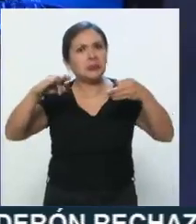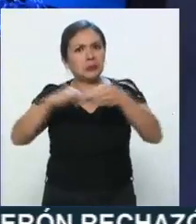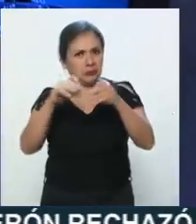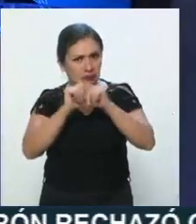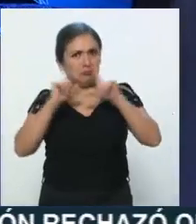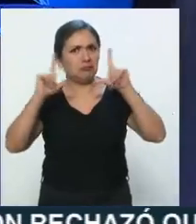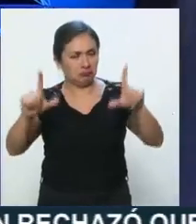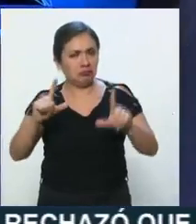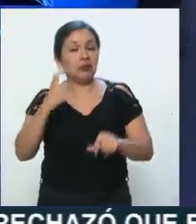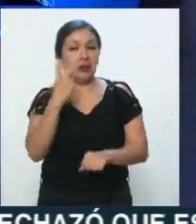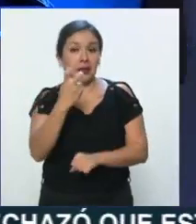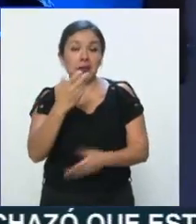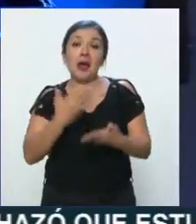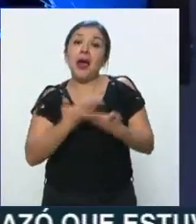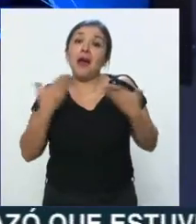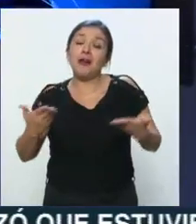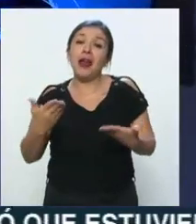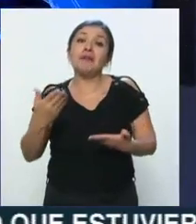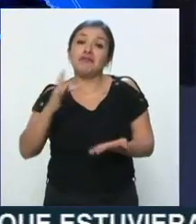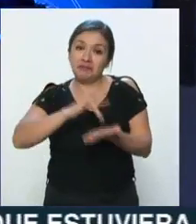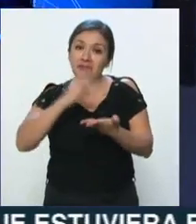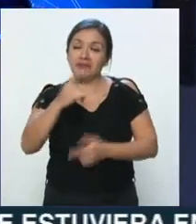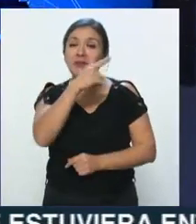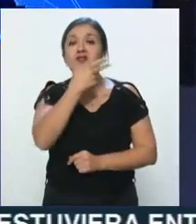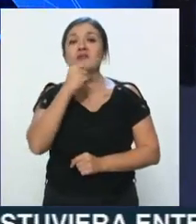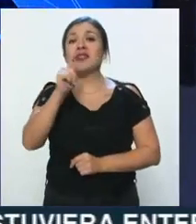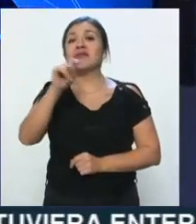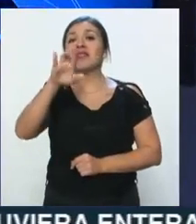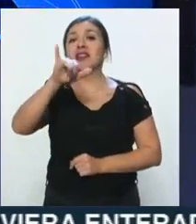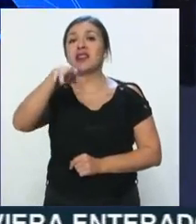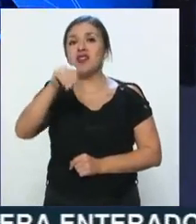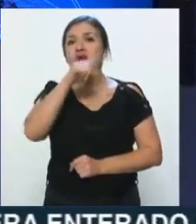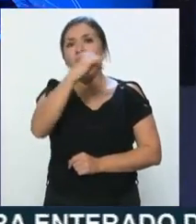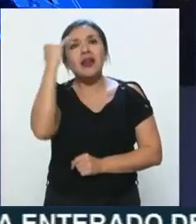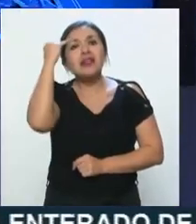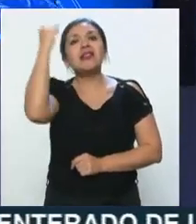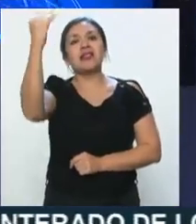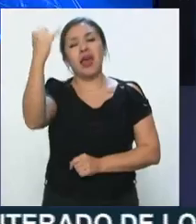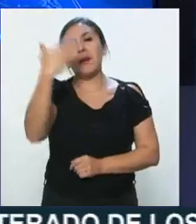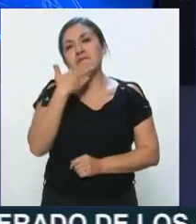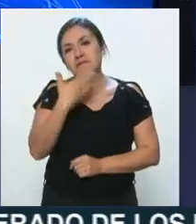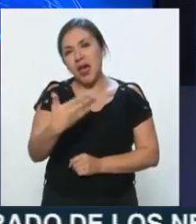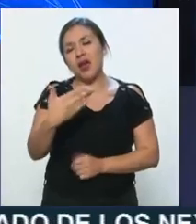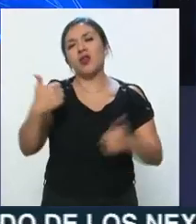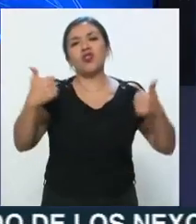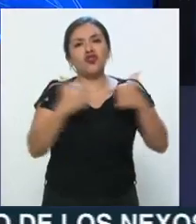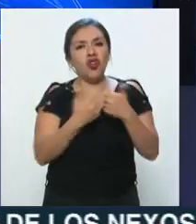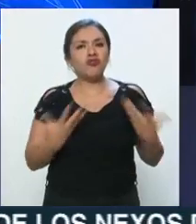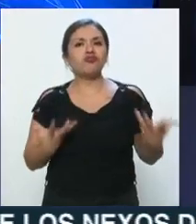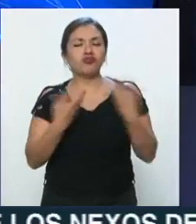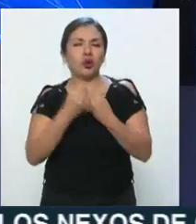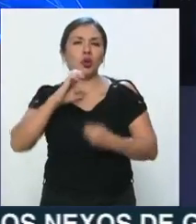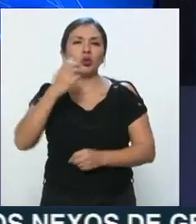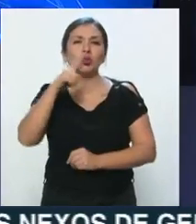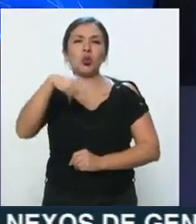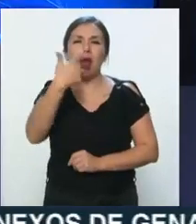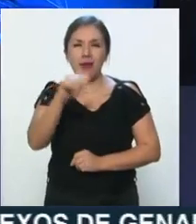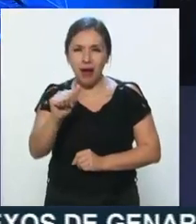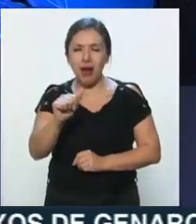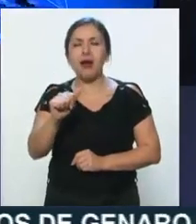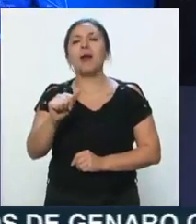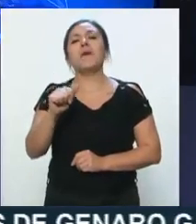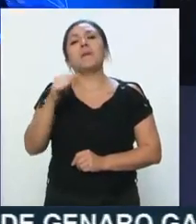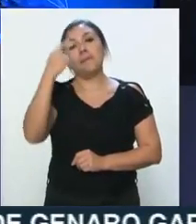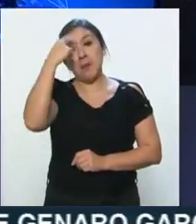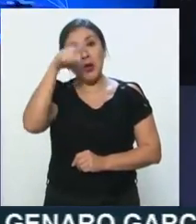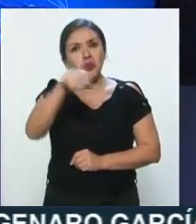Chunga. Y esto, pues muchas gracias a Trino Camacho, que tiene una estrategia, una colaboración con el Chunga, con el Wiri Wiri, con